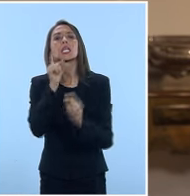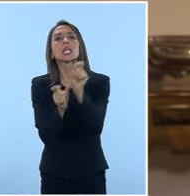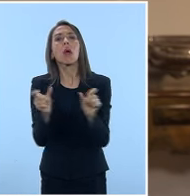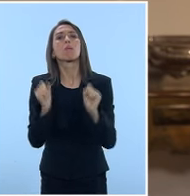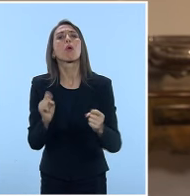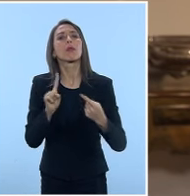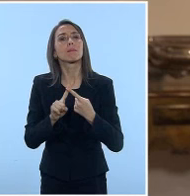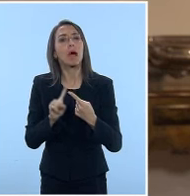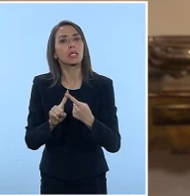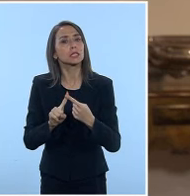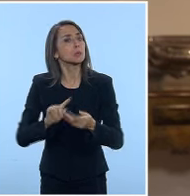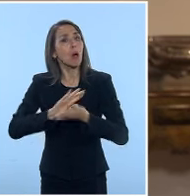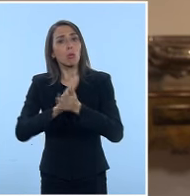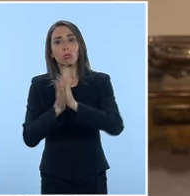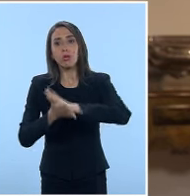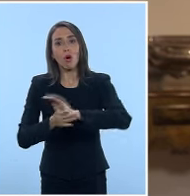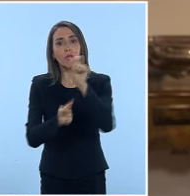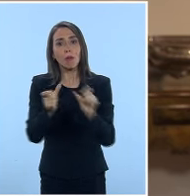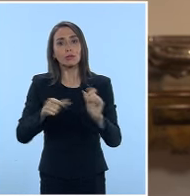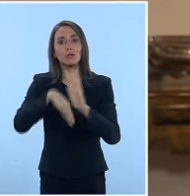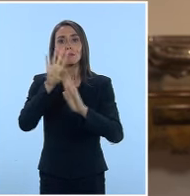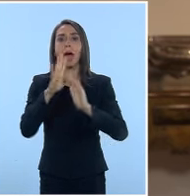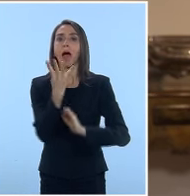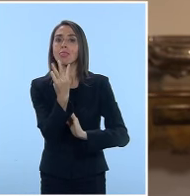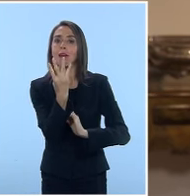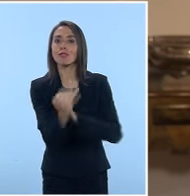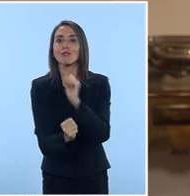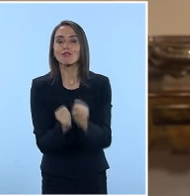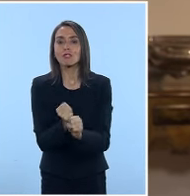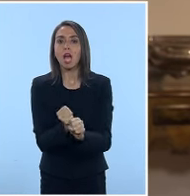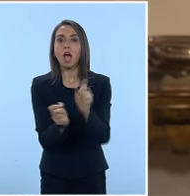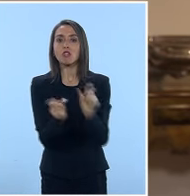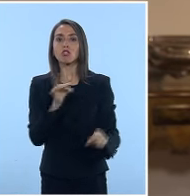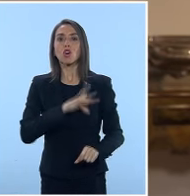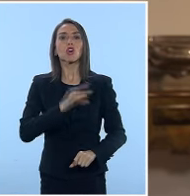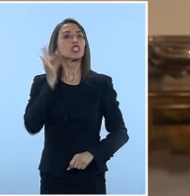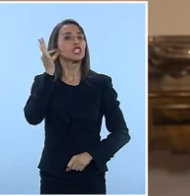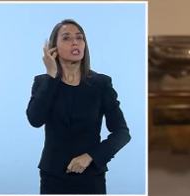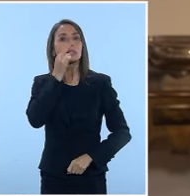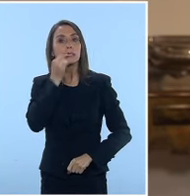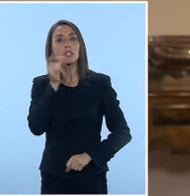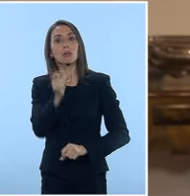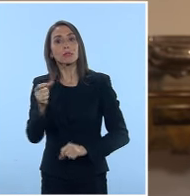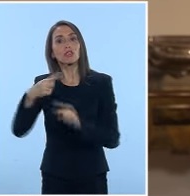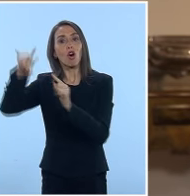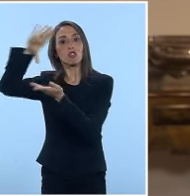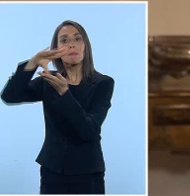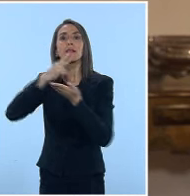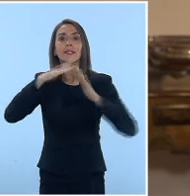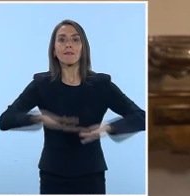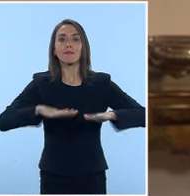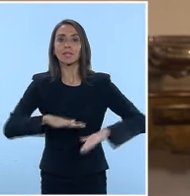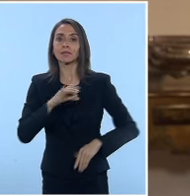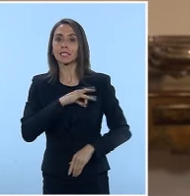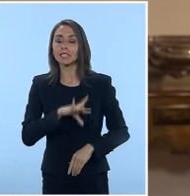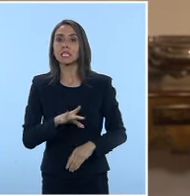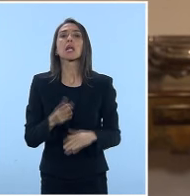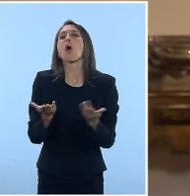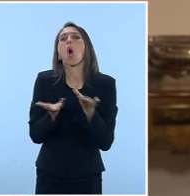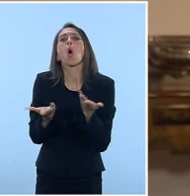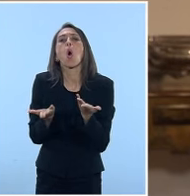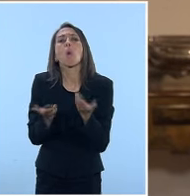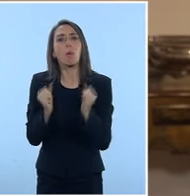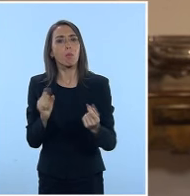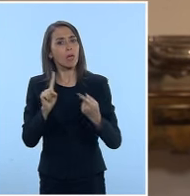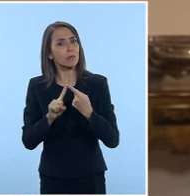participar? Todas las personas mayores de 14 años, chilenas y chilenos y extranjeros residentes. Bueno, ¿y cómo